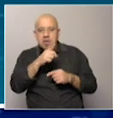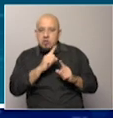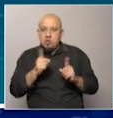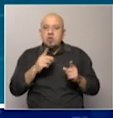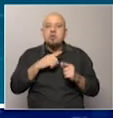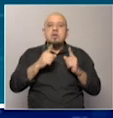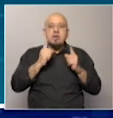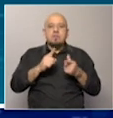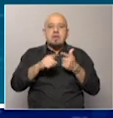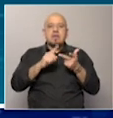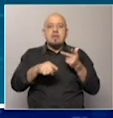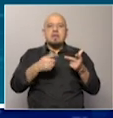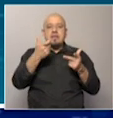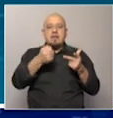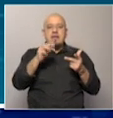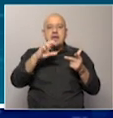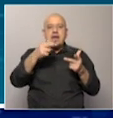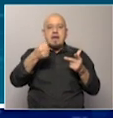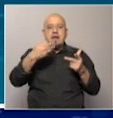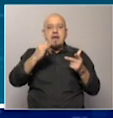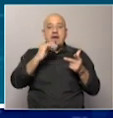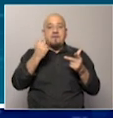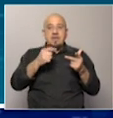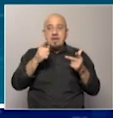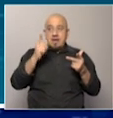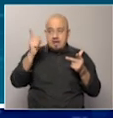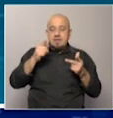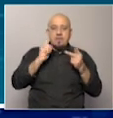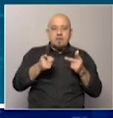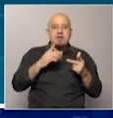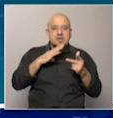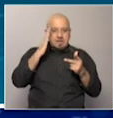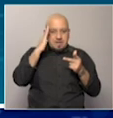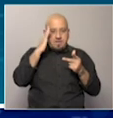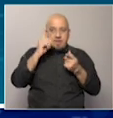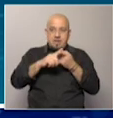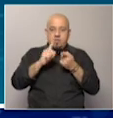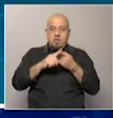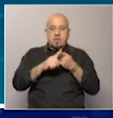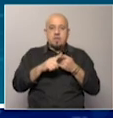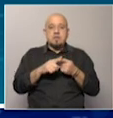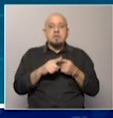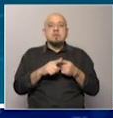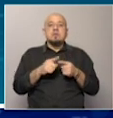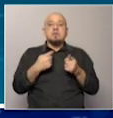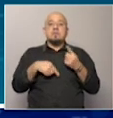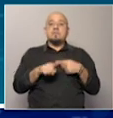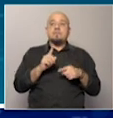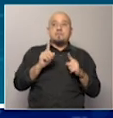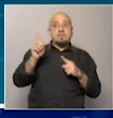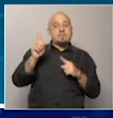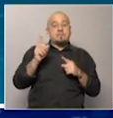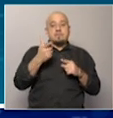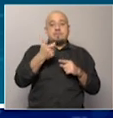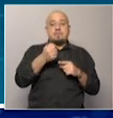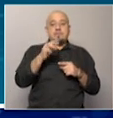decir que Arabia Saudí estaba muy al tanto de este acuerdo que ahora se anuncia por parte de la Casa Blanca. Pero claro, Arabia Saudí no